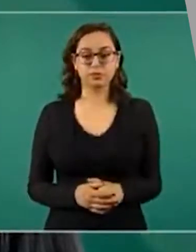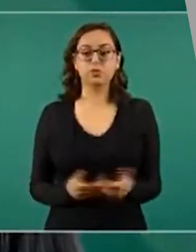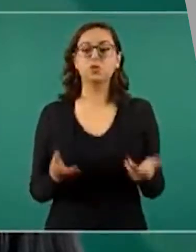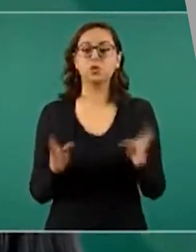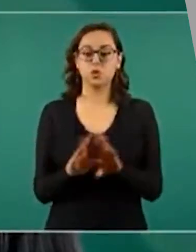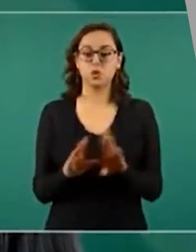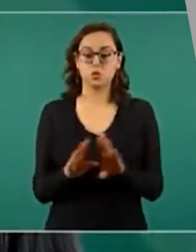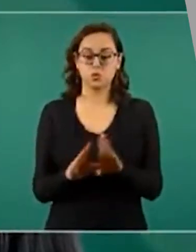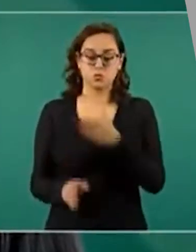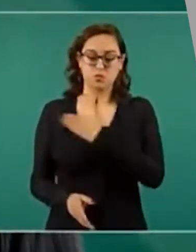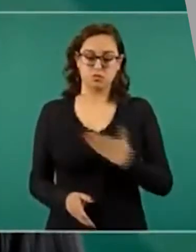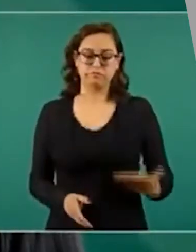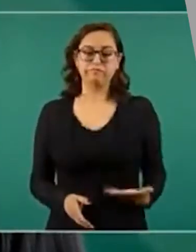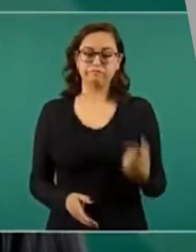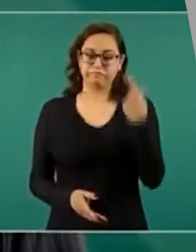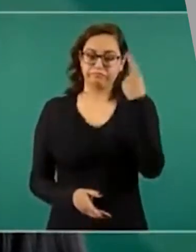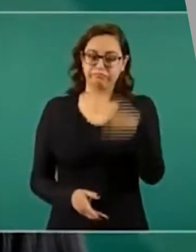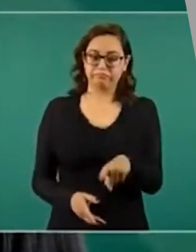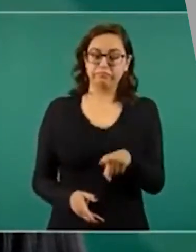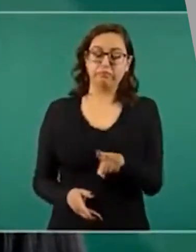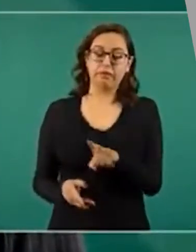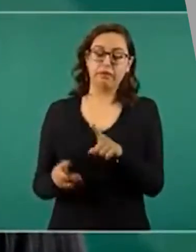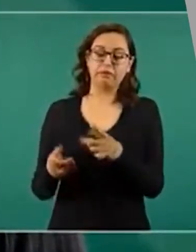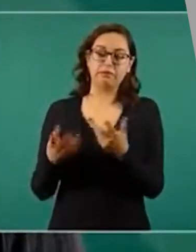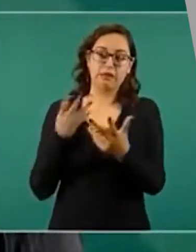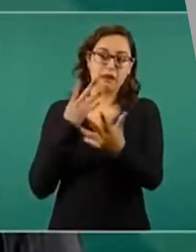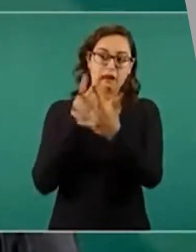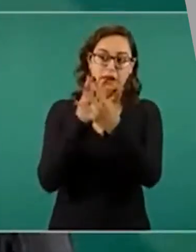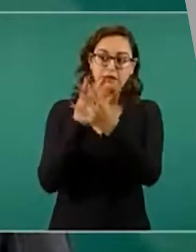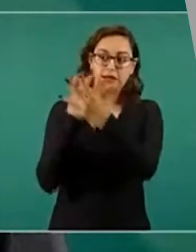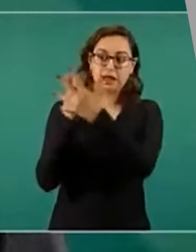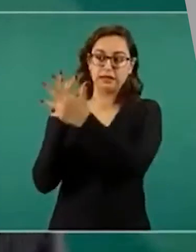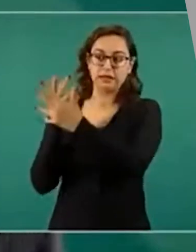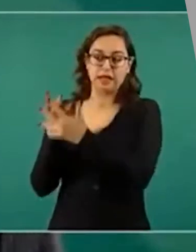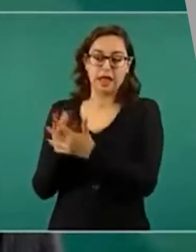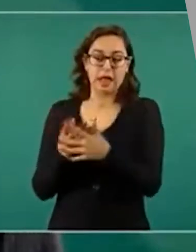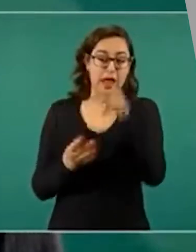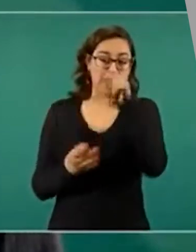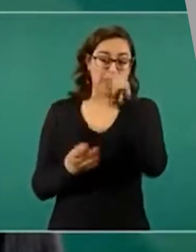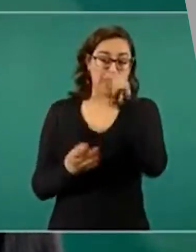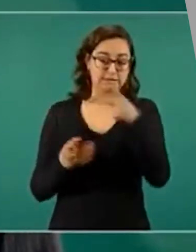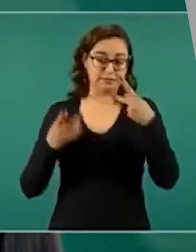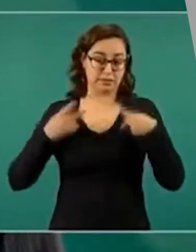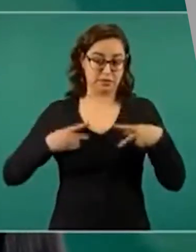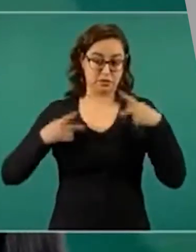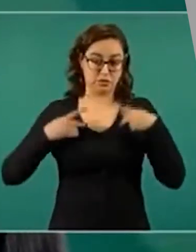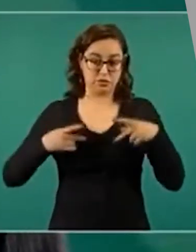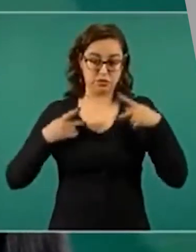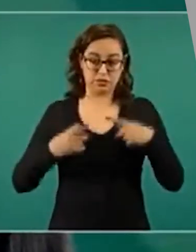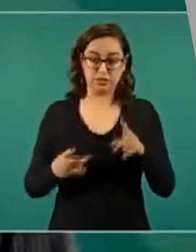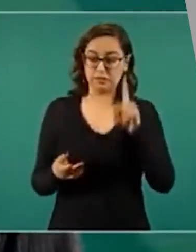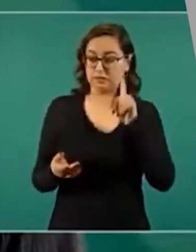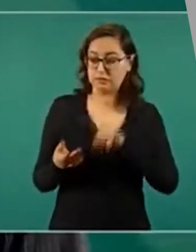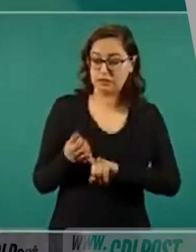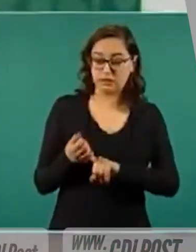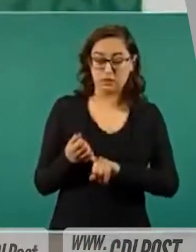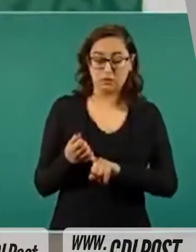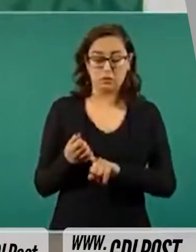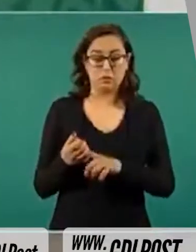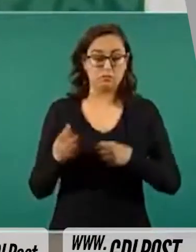propósito de liberar a presos que de manera injusta